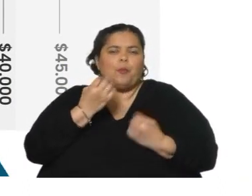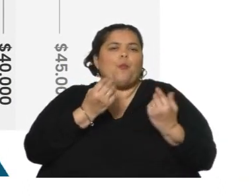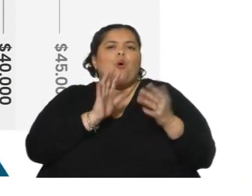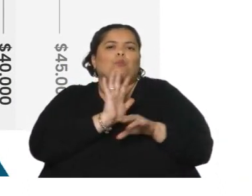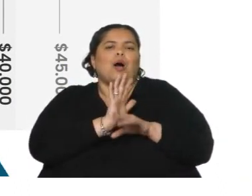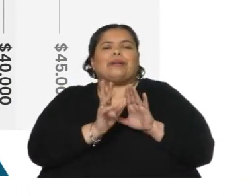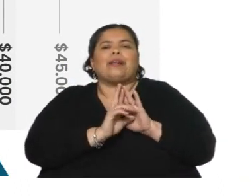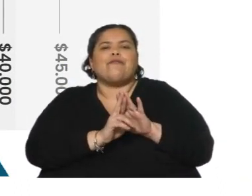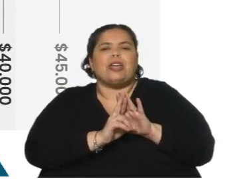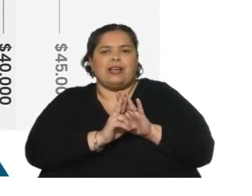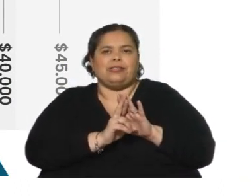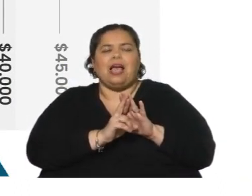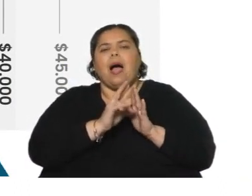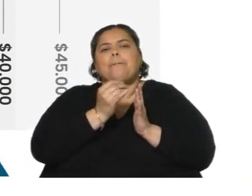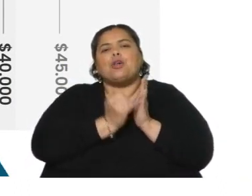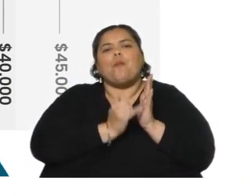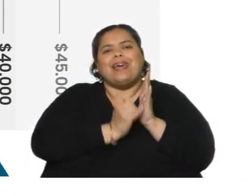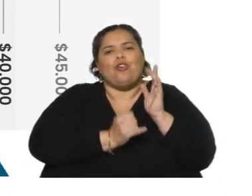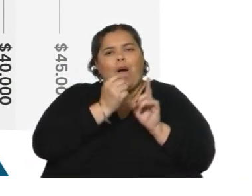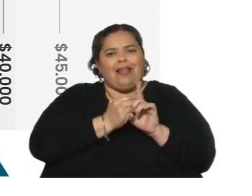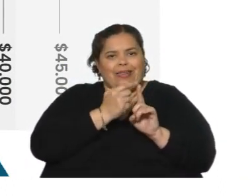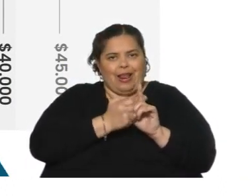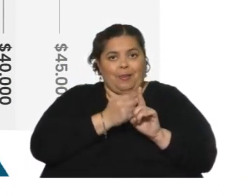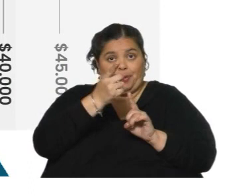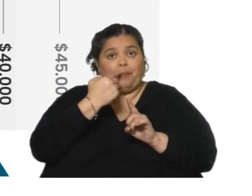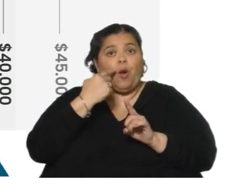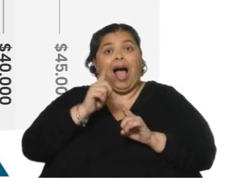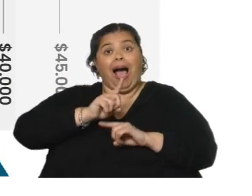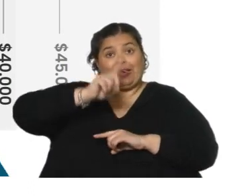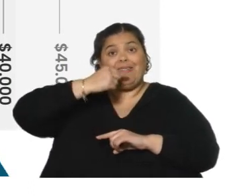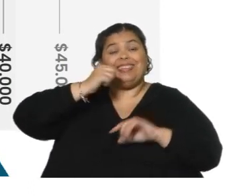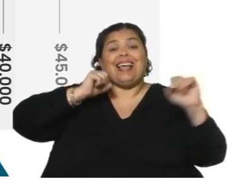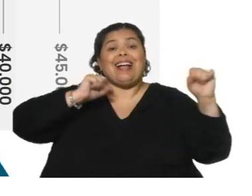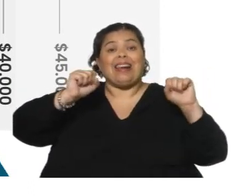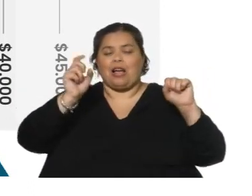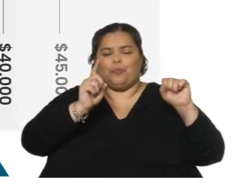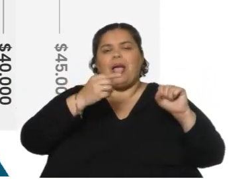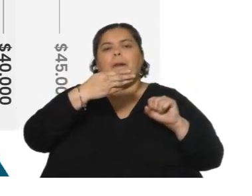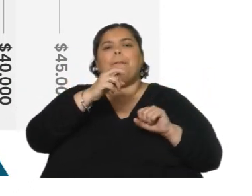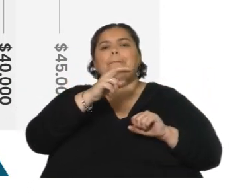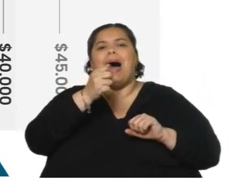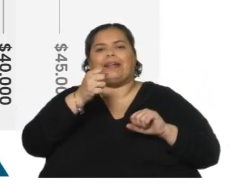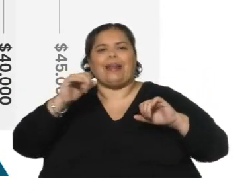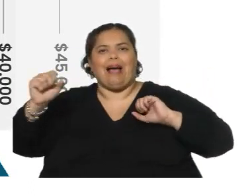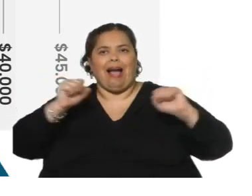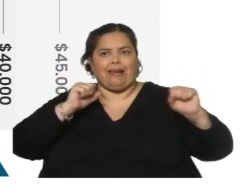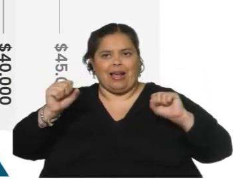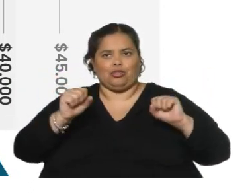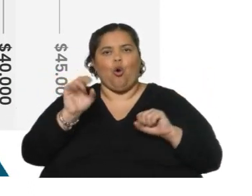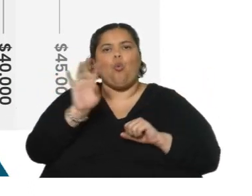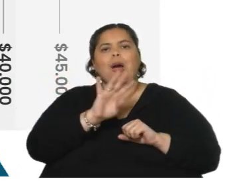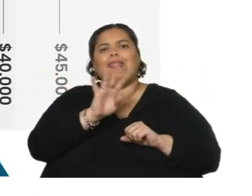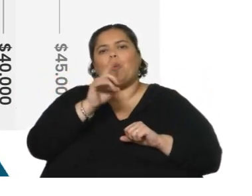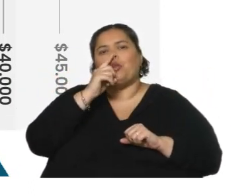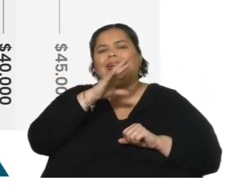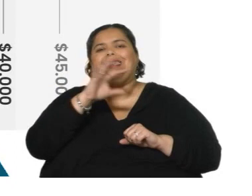basado en alquileres promedio. Fíjense ustedes, es barra de Carrasco, de arriba que dice Carrasco. 44.500 pesos aproximadamente.